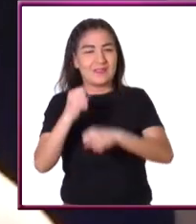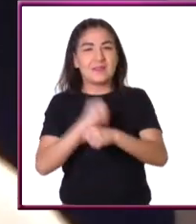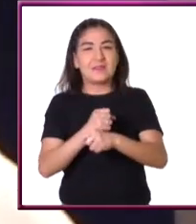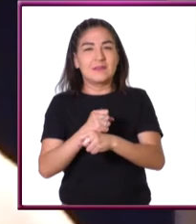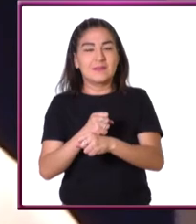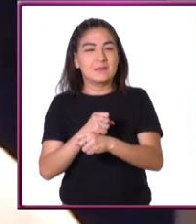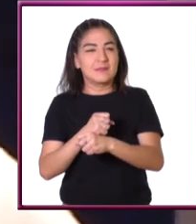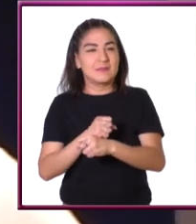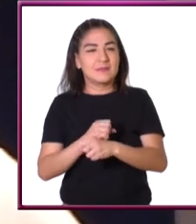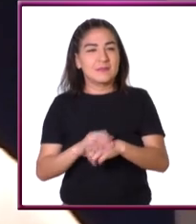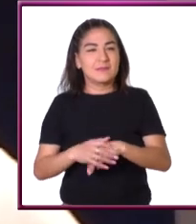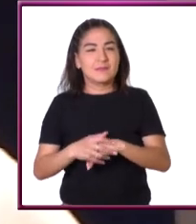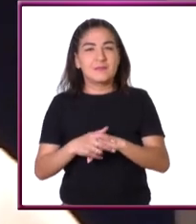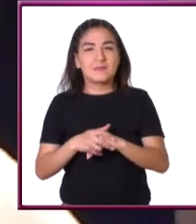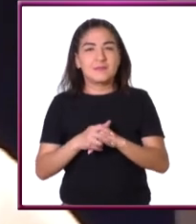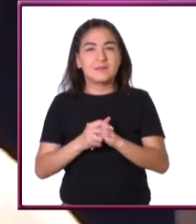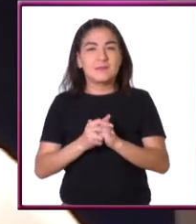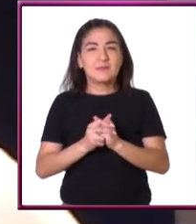años.